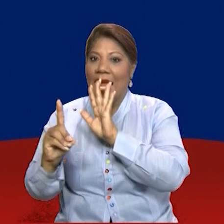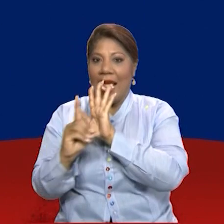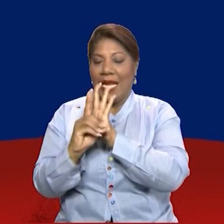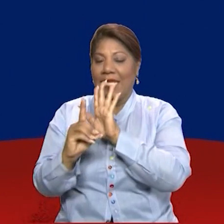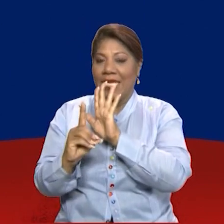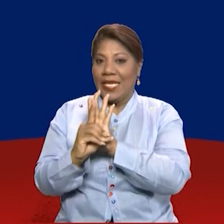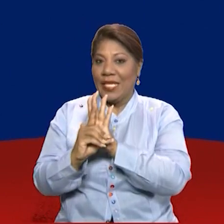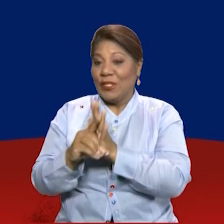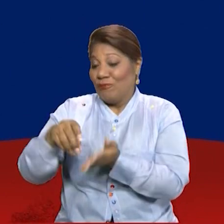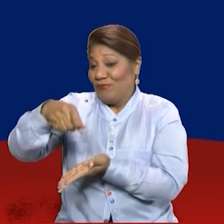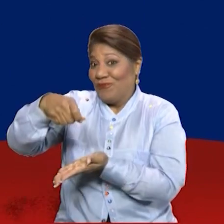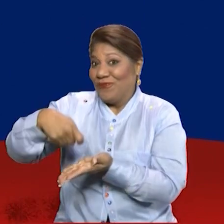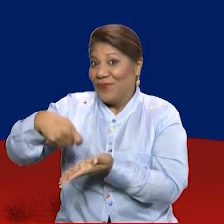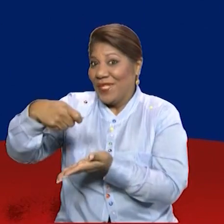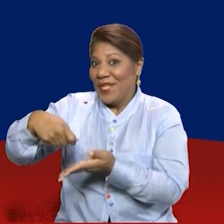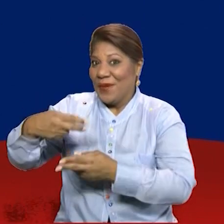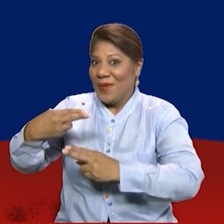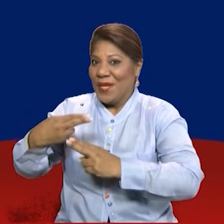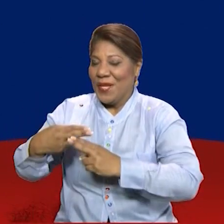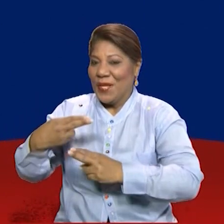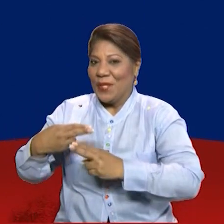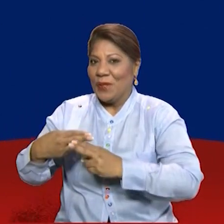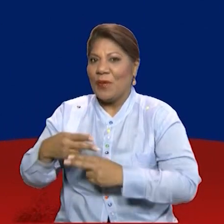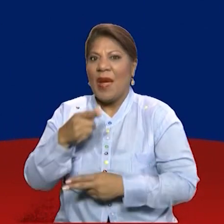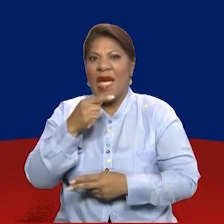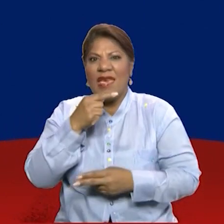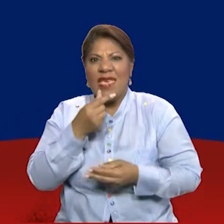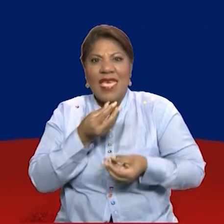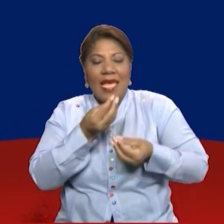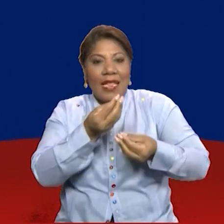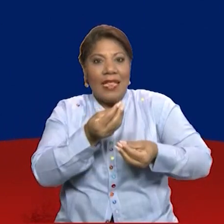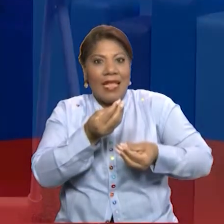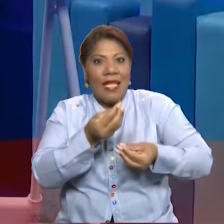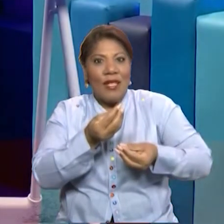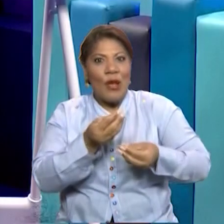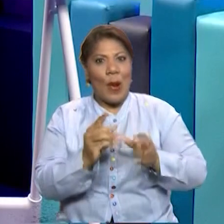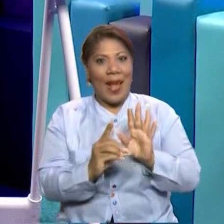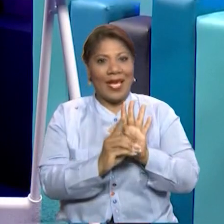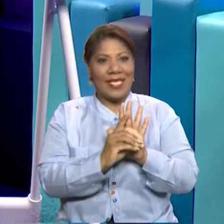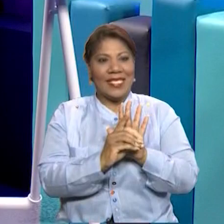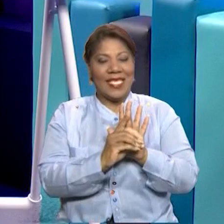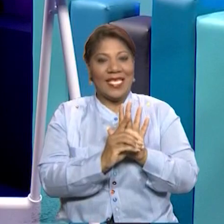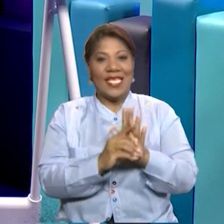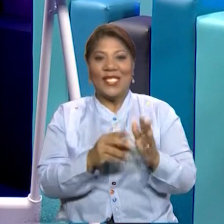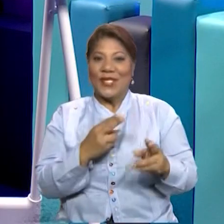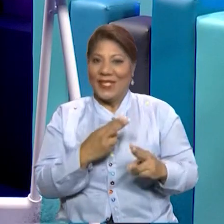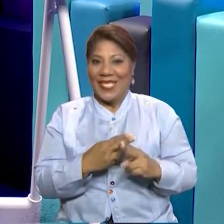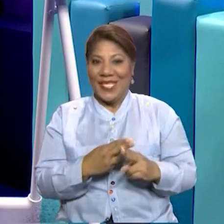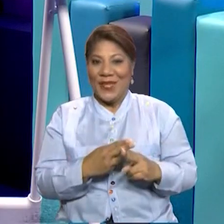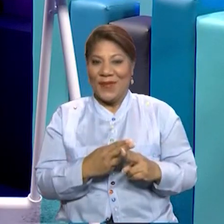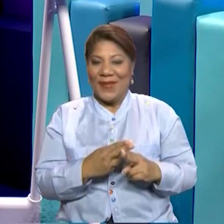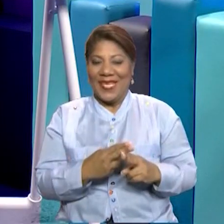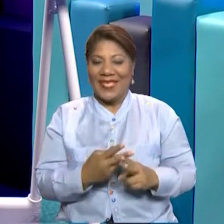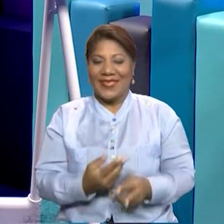y cuál fue la institución que te acreditó ese derecho a ti cuando naciste.